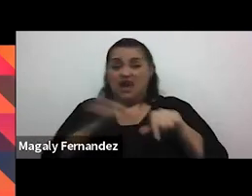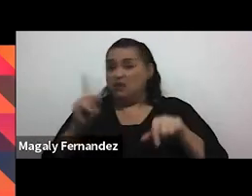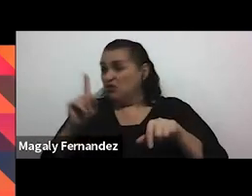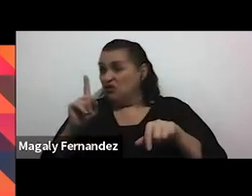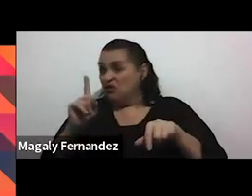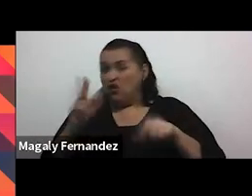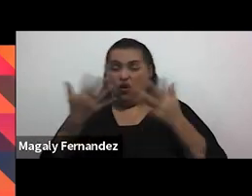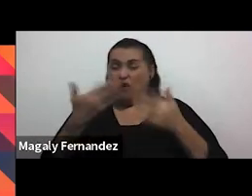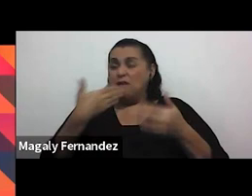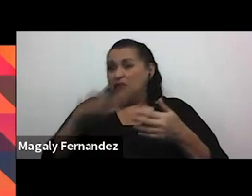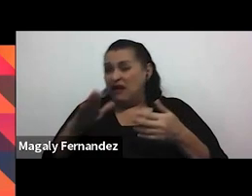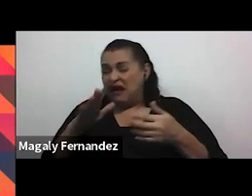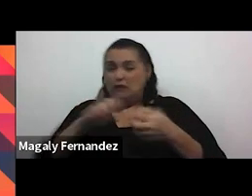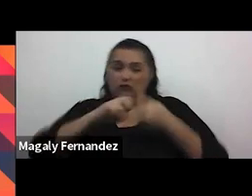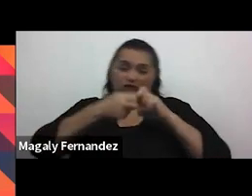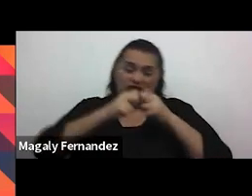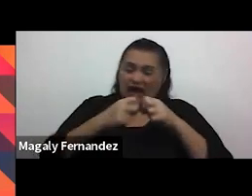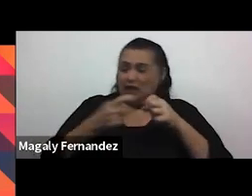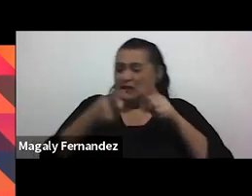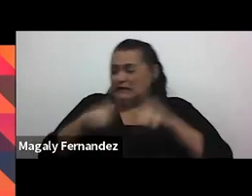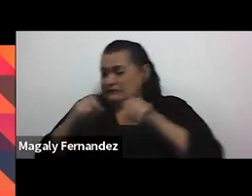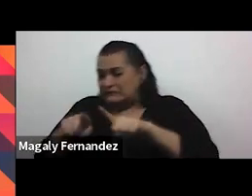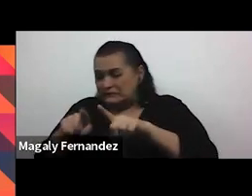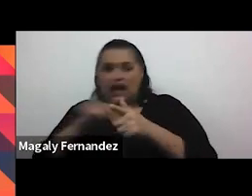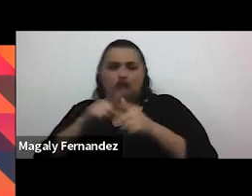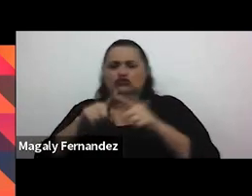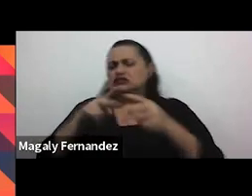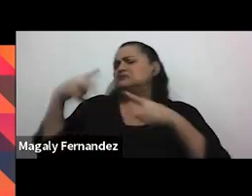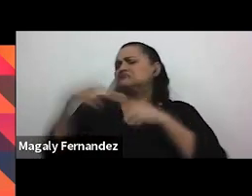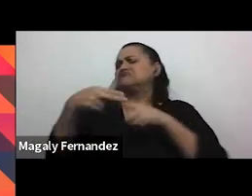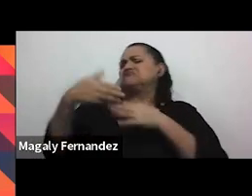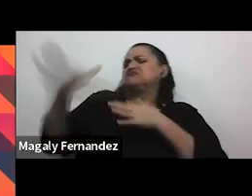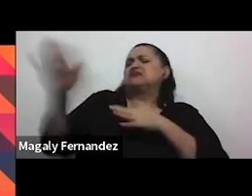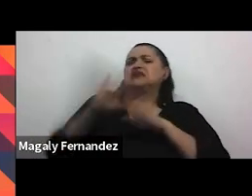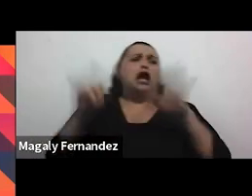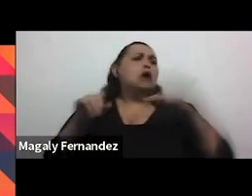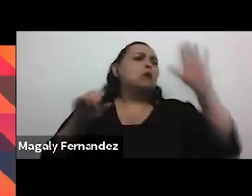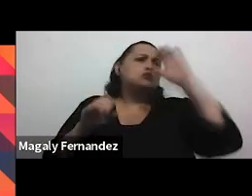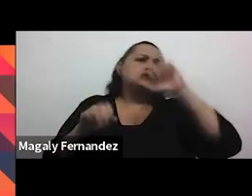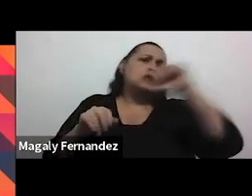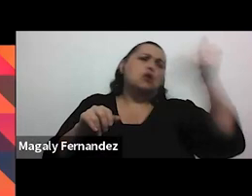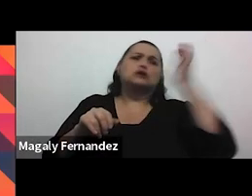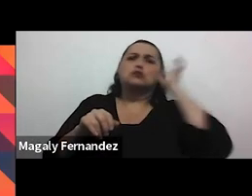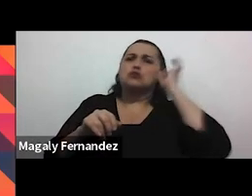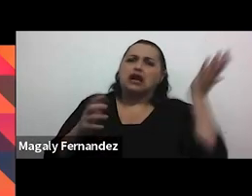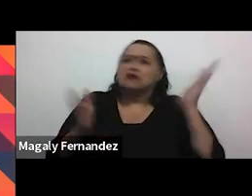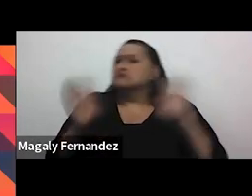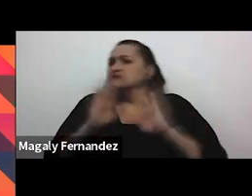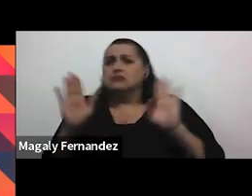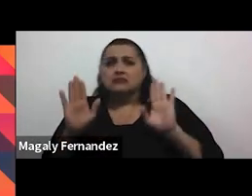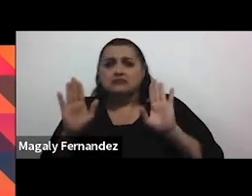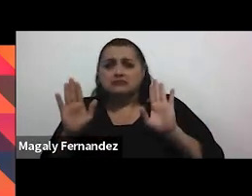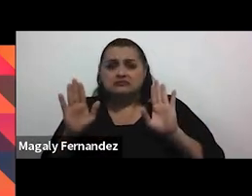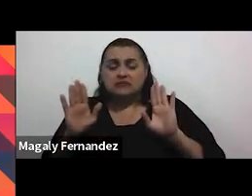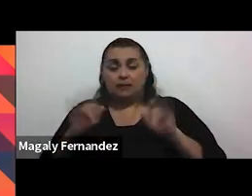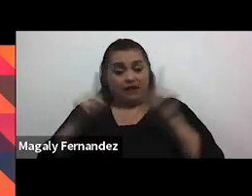estropea o hay muchas broncas, movidas, etcétera, pues rompes y te vas con otra o con los colegas o... Pues